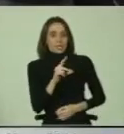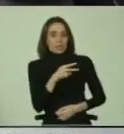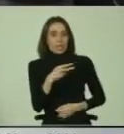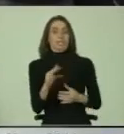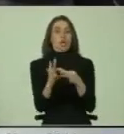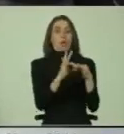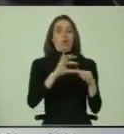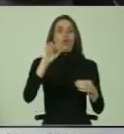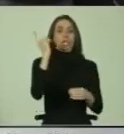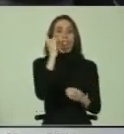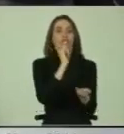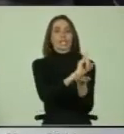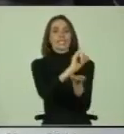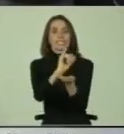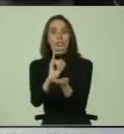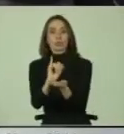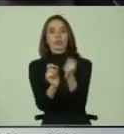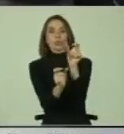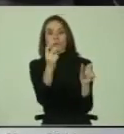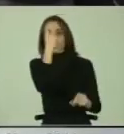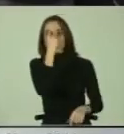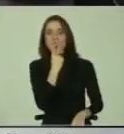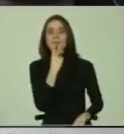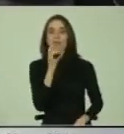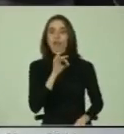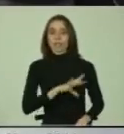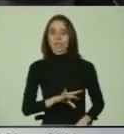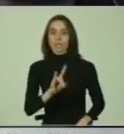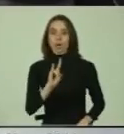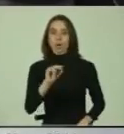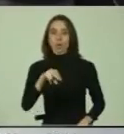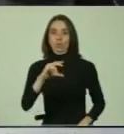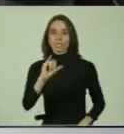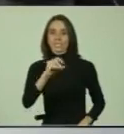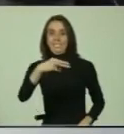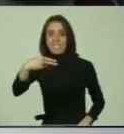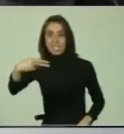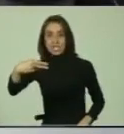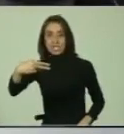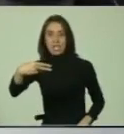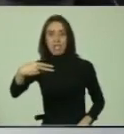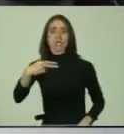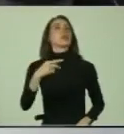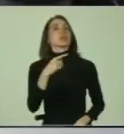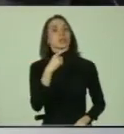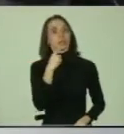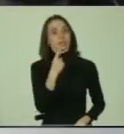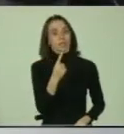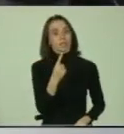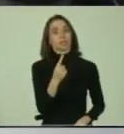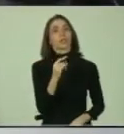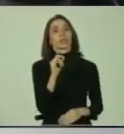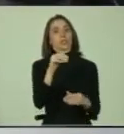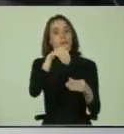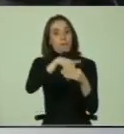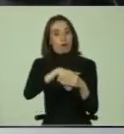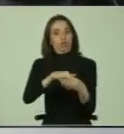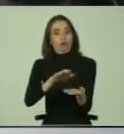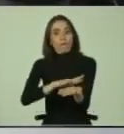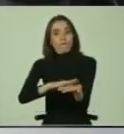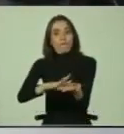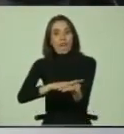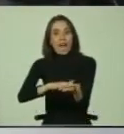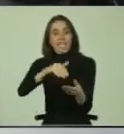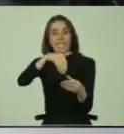Nacional de Instituciones de Ciegos de Chile, UNSICH, corroboró la disponibilidad de votos en sistema braille